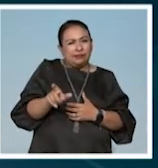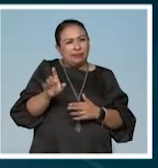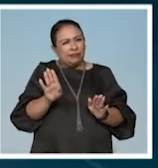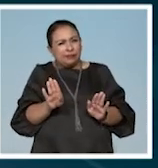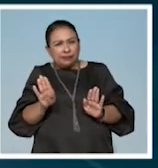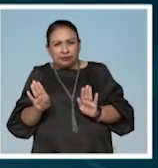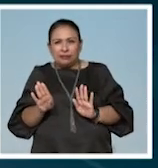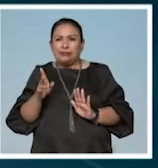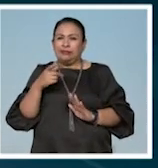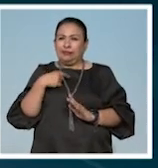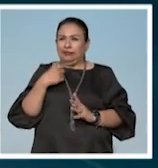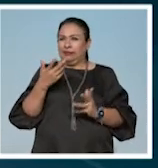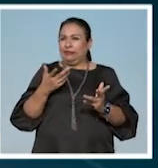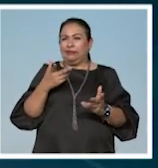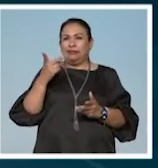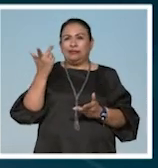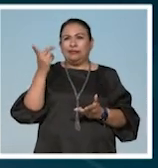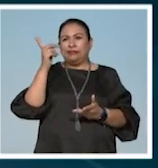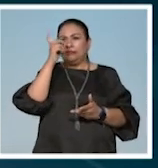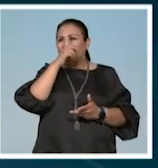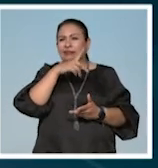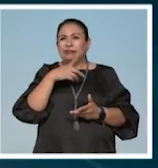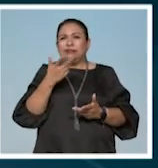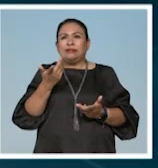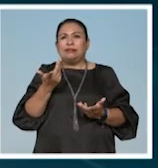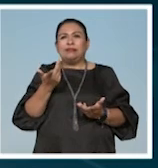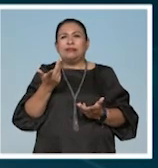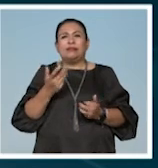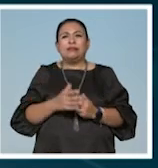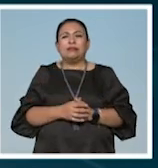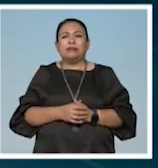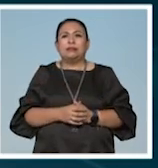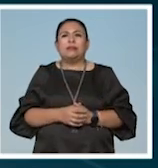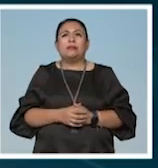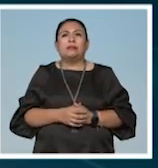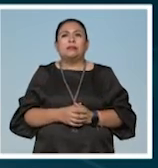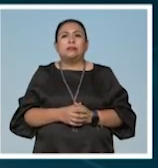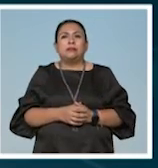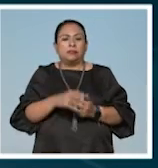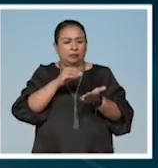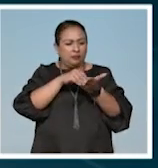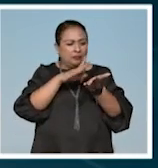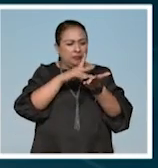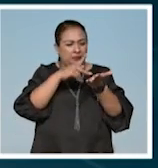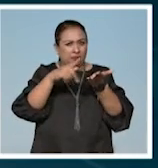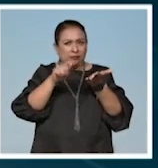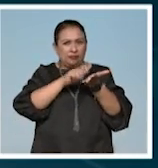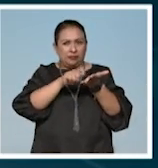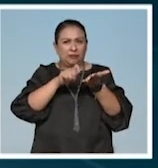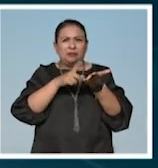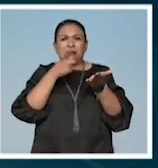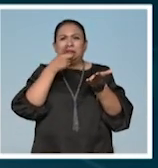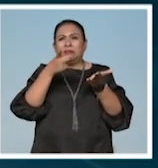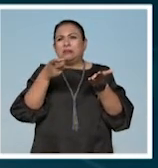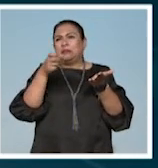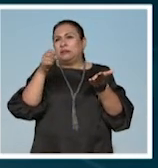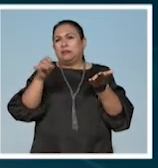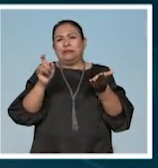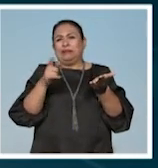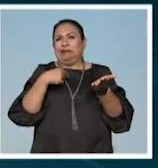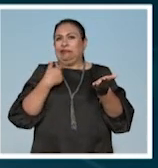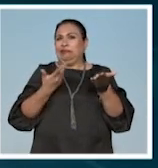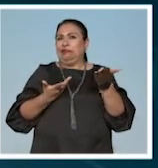me cuesta simplemente ponerlos en la página y decir que son tal o cual